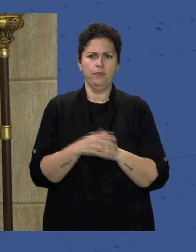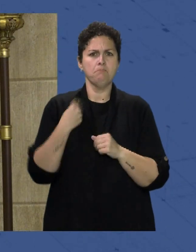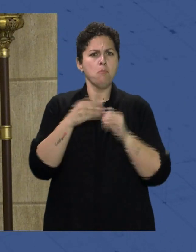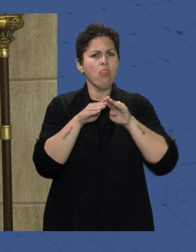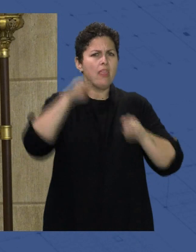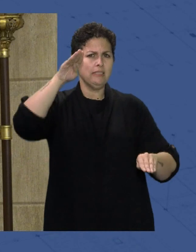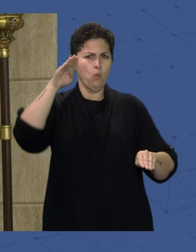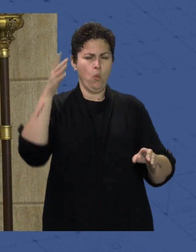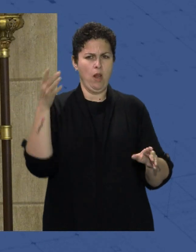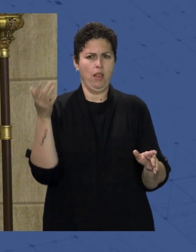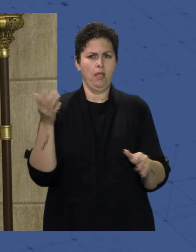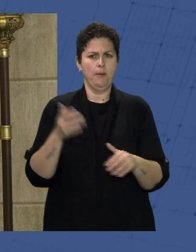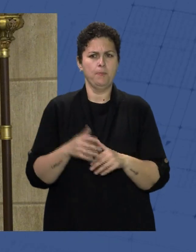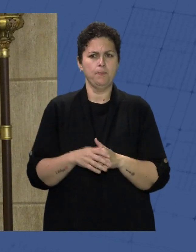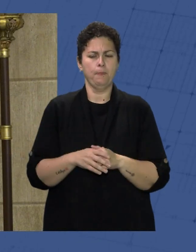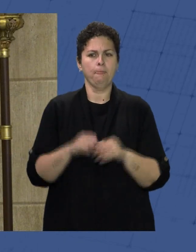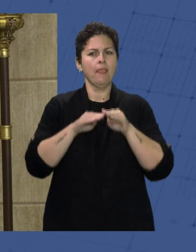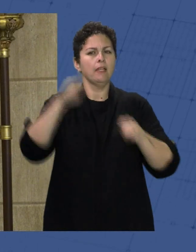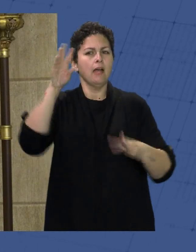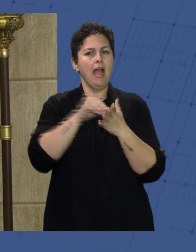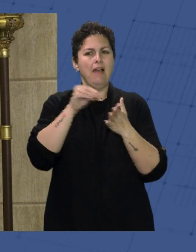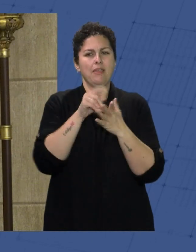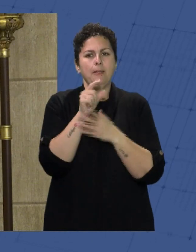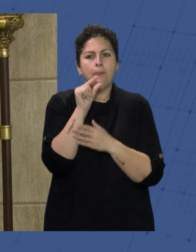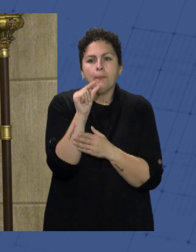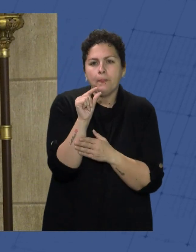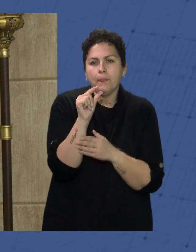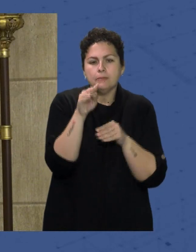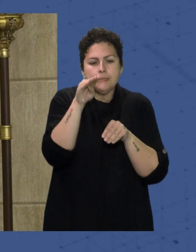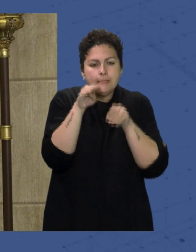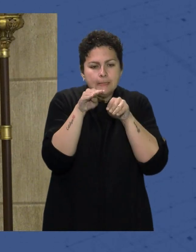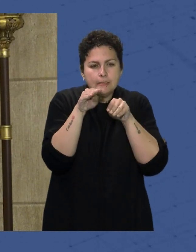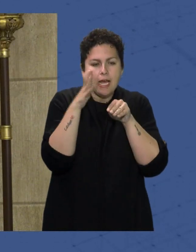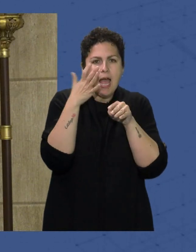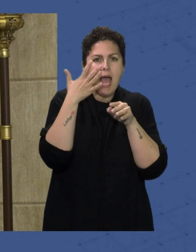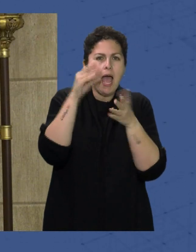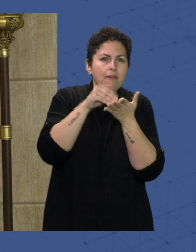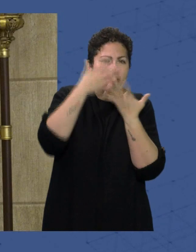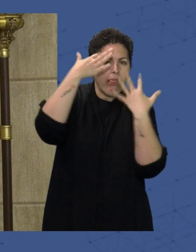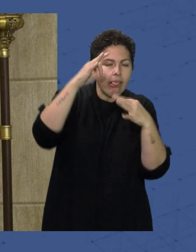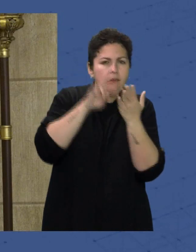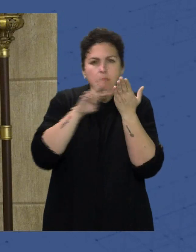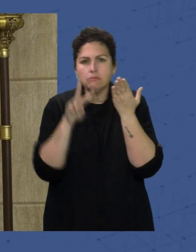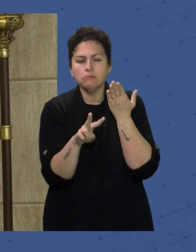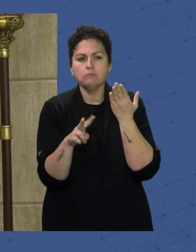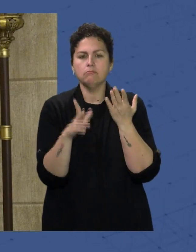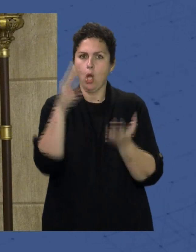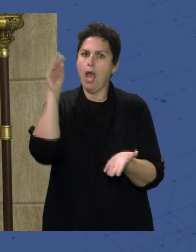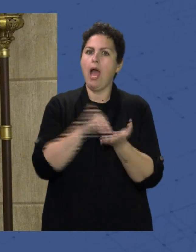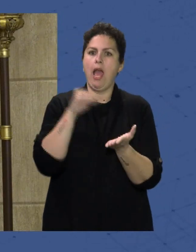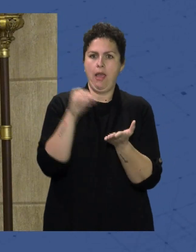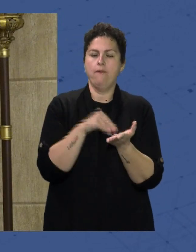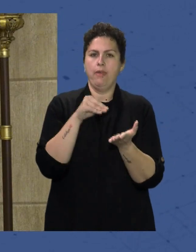Son A veces Muy pequeñas A veces invisibles Pero Otras veces Pues llegan A